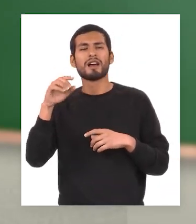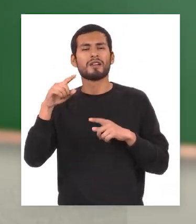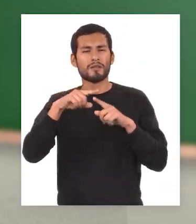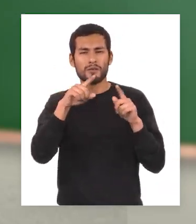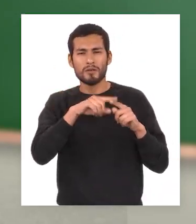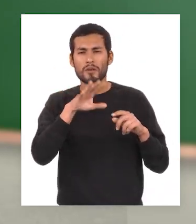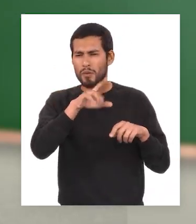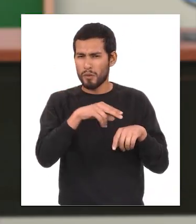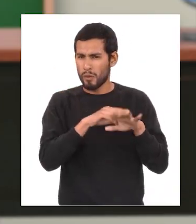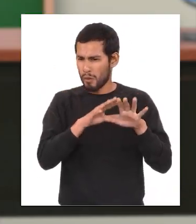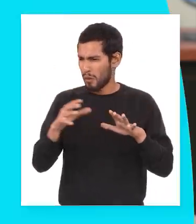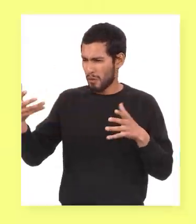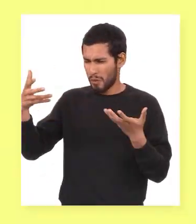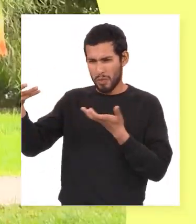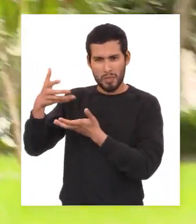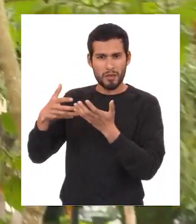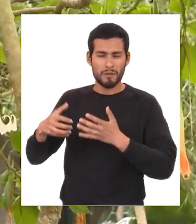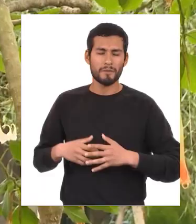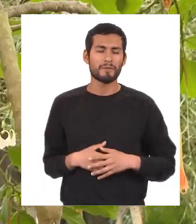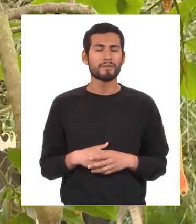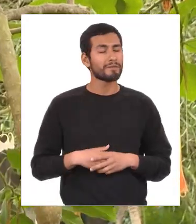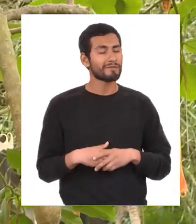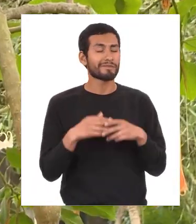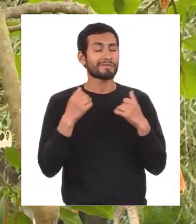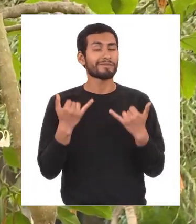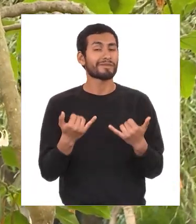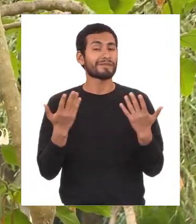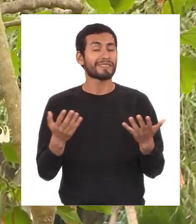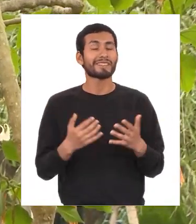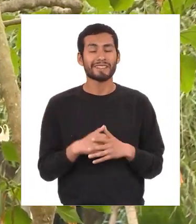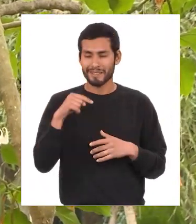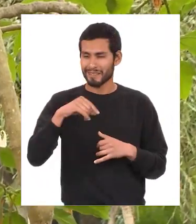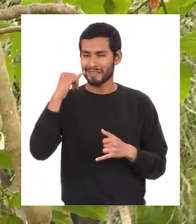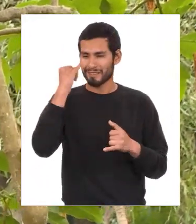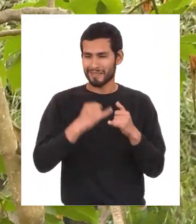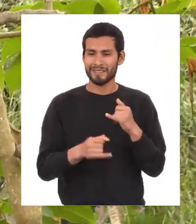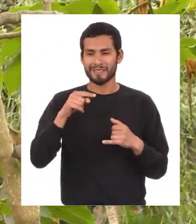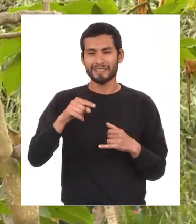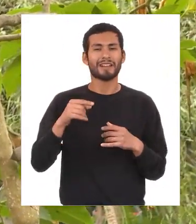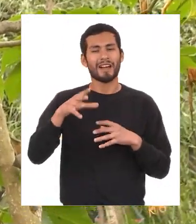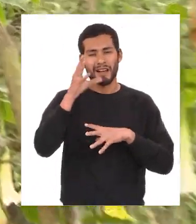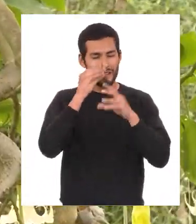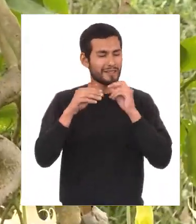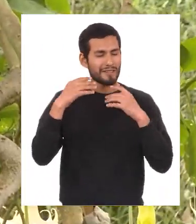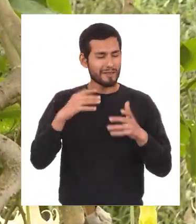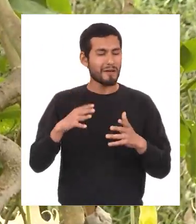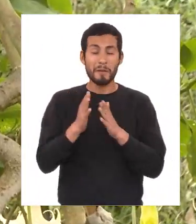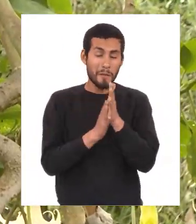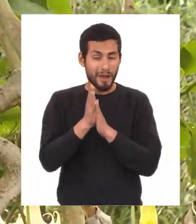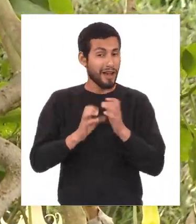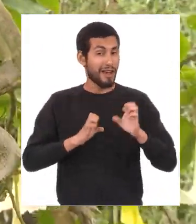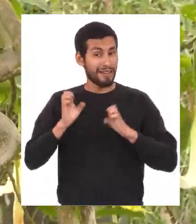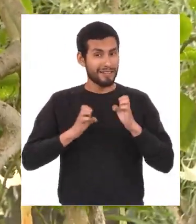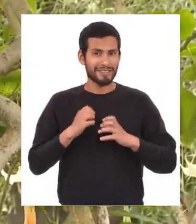entre muchos otros y bueno chicos así es como le damos fin a este repaso tan emocionante les puedo